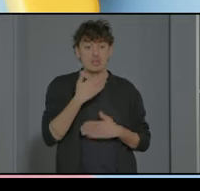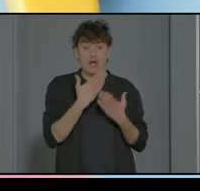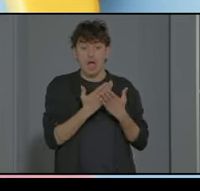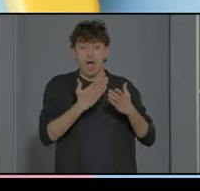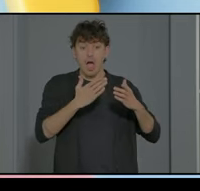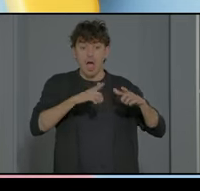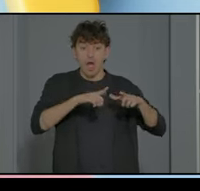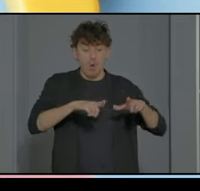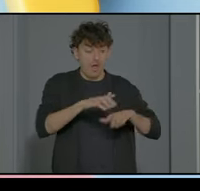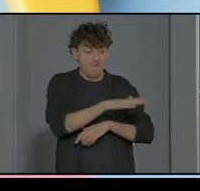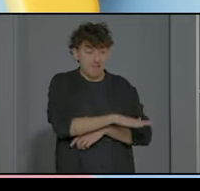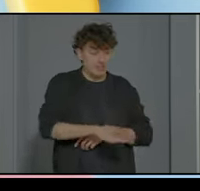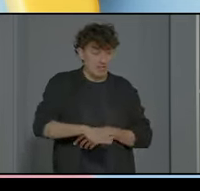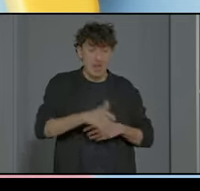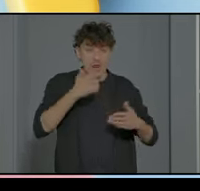la evaluación que se haya hecho